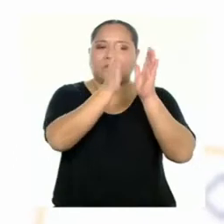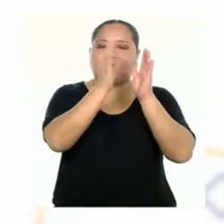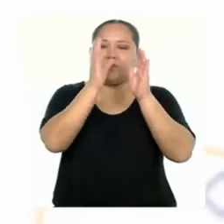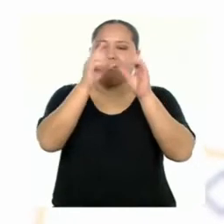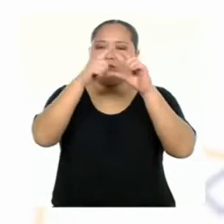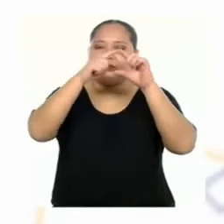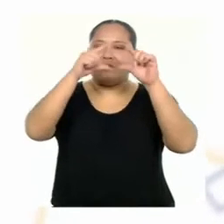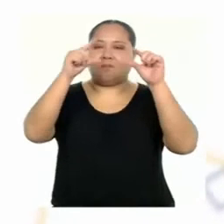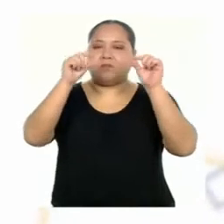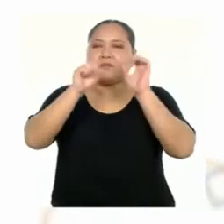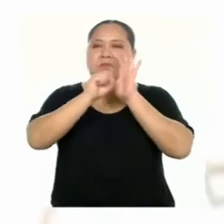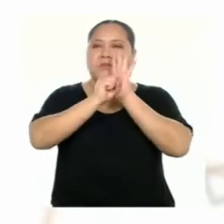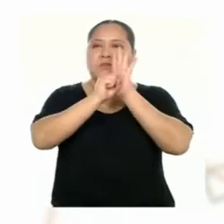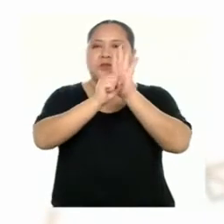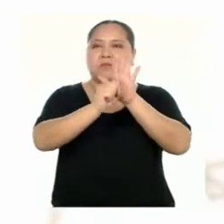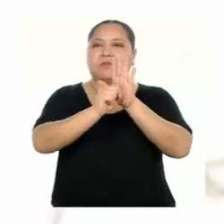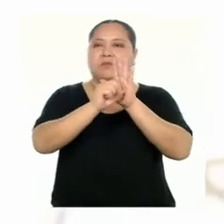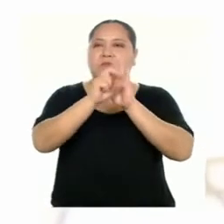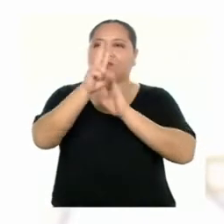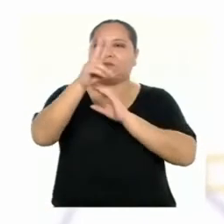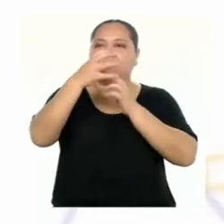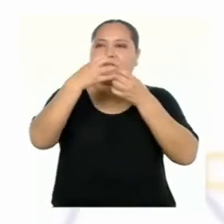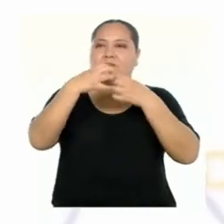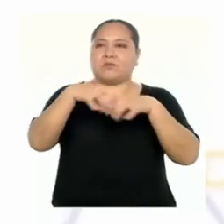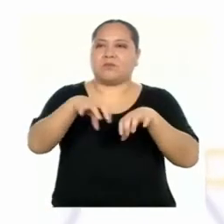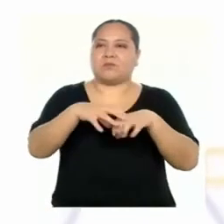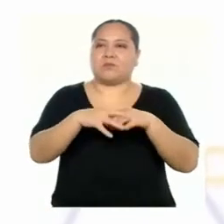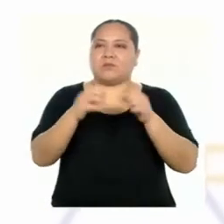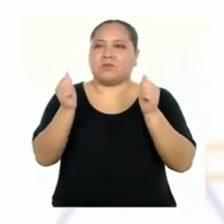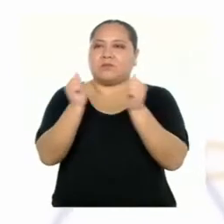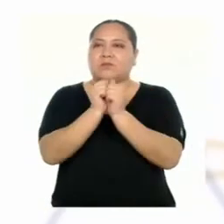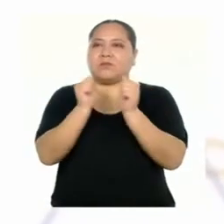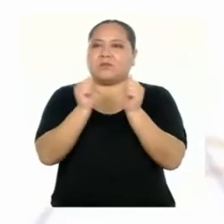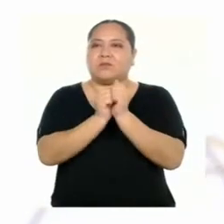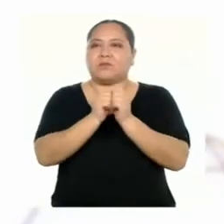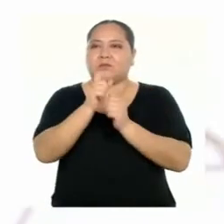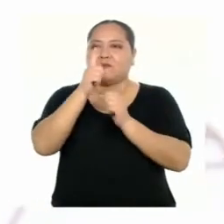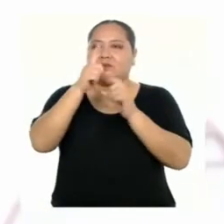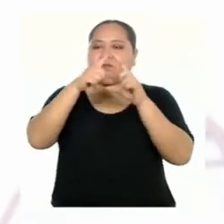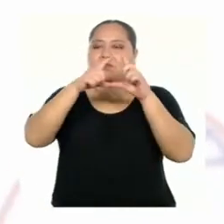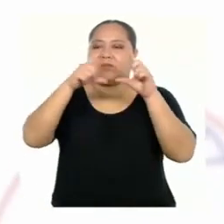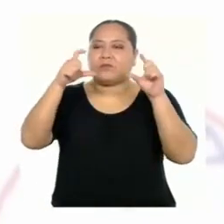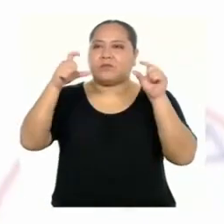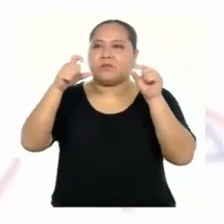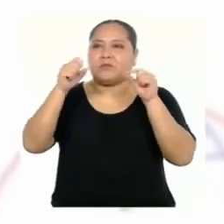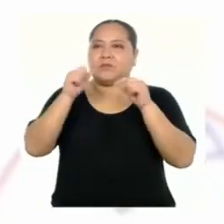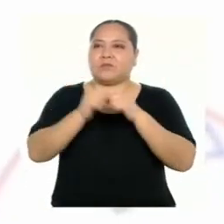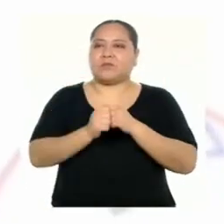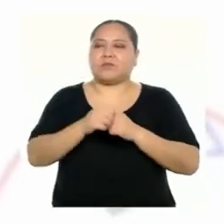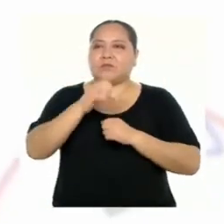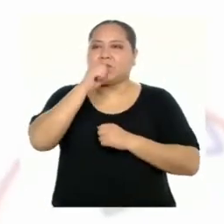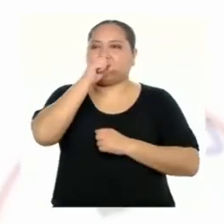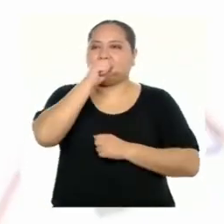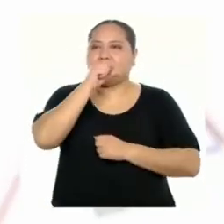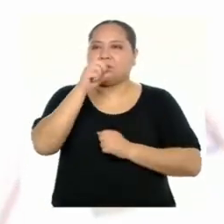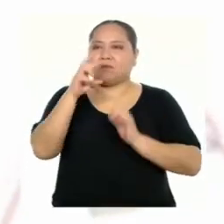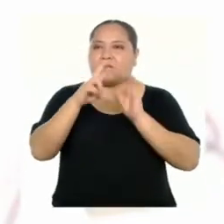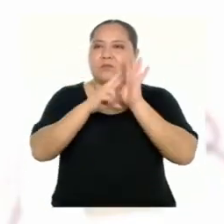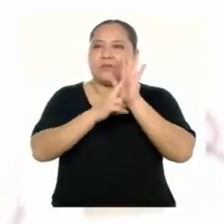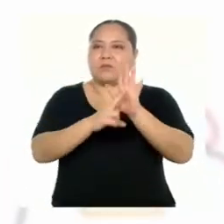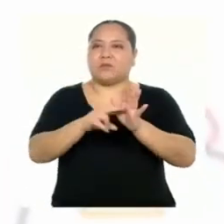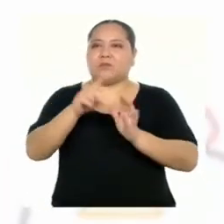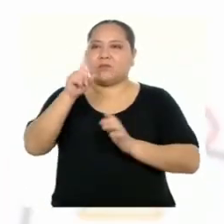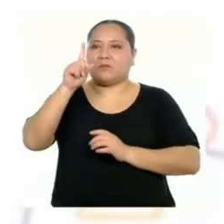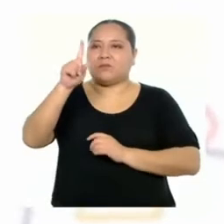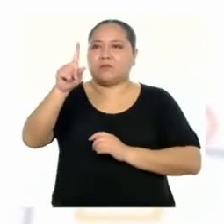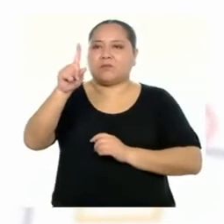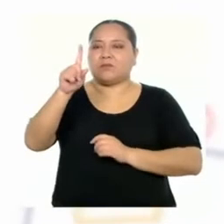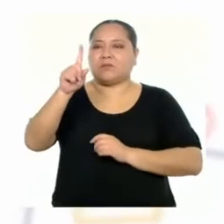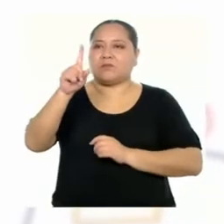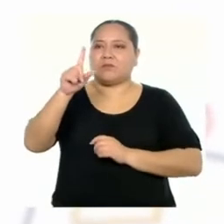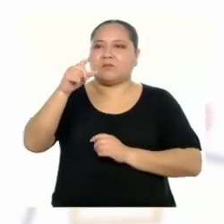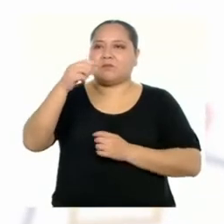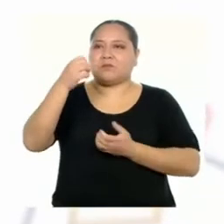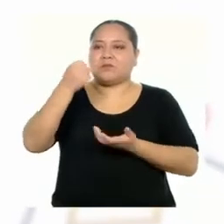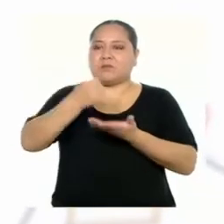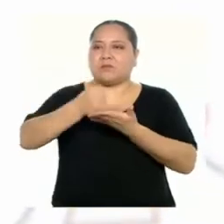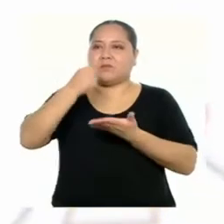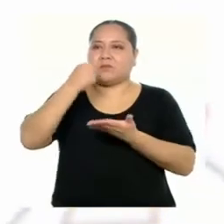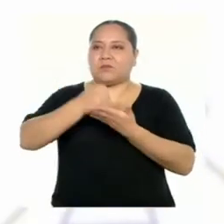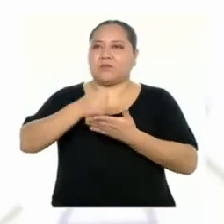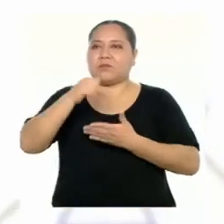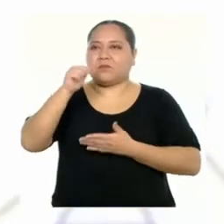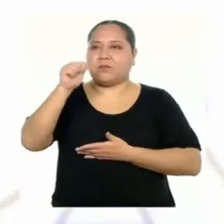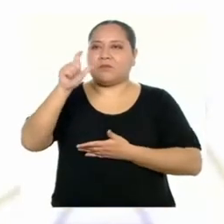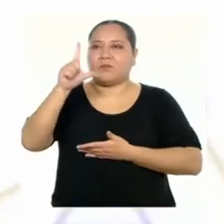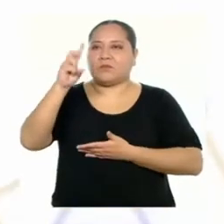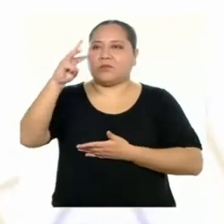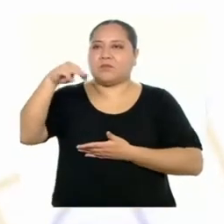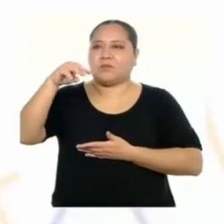grises que simbolizan a los dos huevos junto a una barra anaranjada que representa una taza de almendras. Y